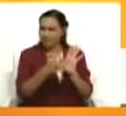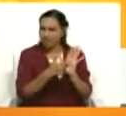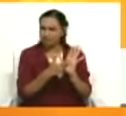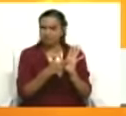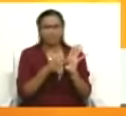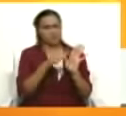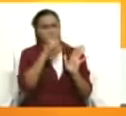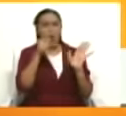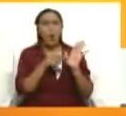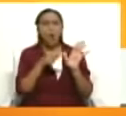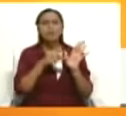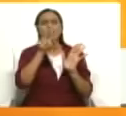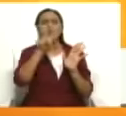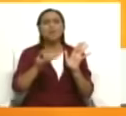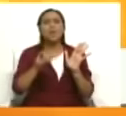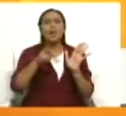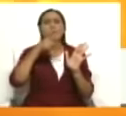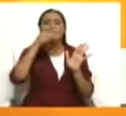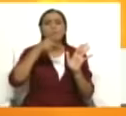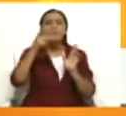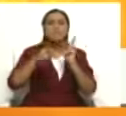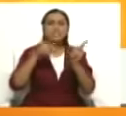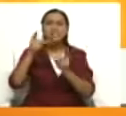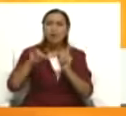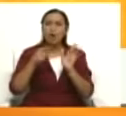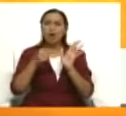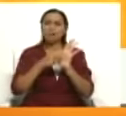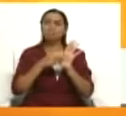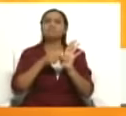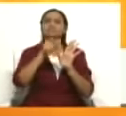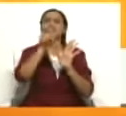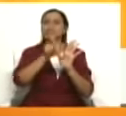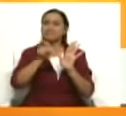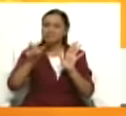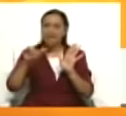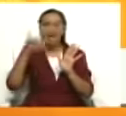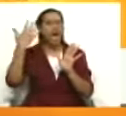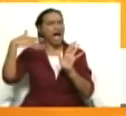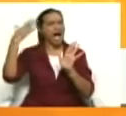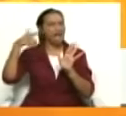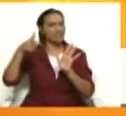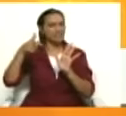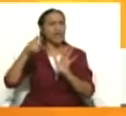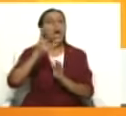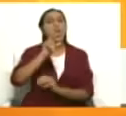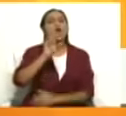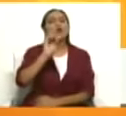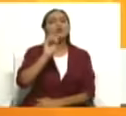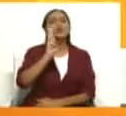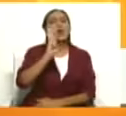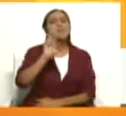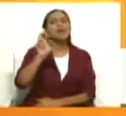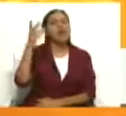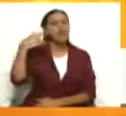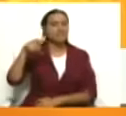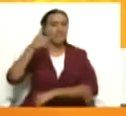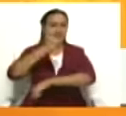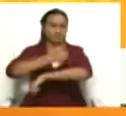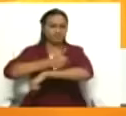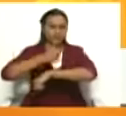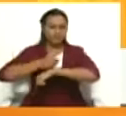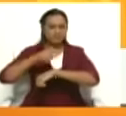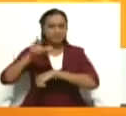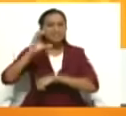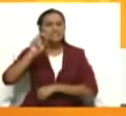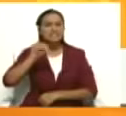desaparecida era el para el entonces rector del Consejo Nacional Electoral, Roberto Picón. Por darte algunos